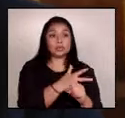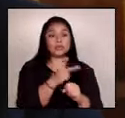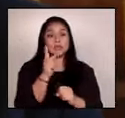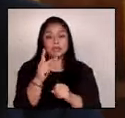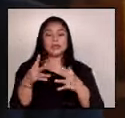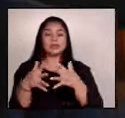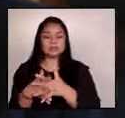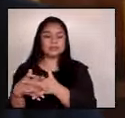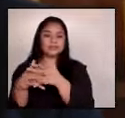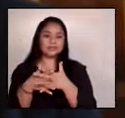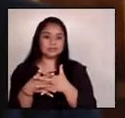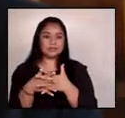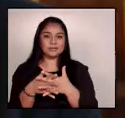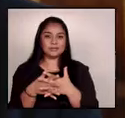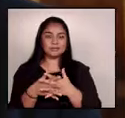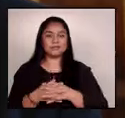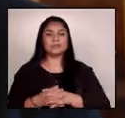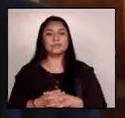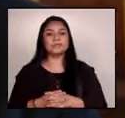los Estados Unidos de América.